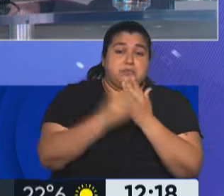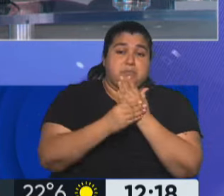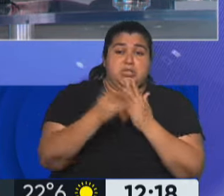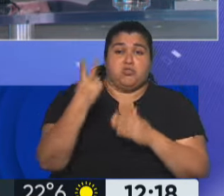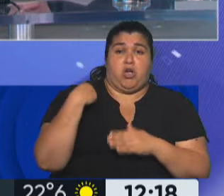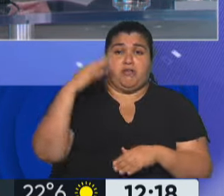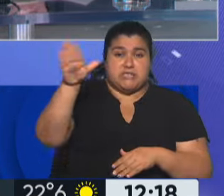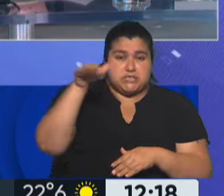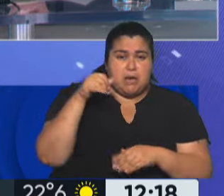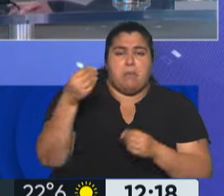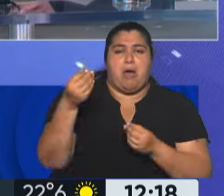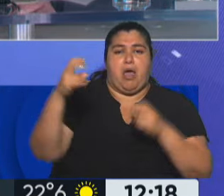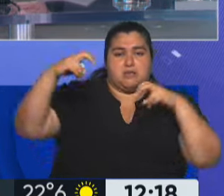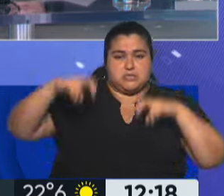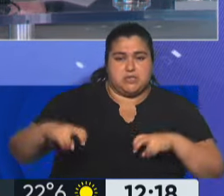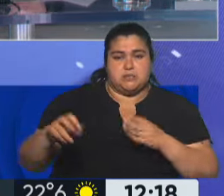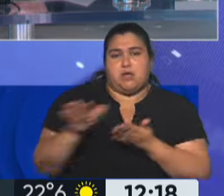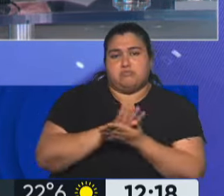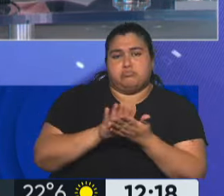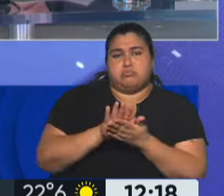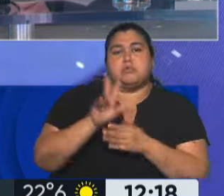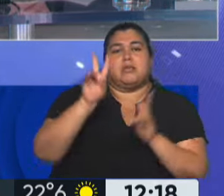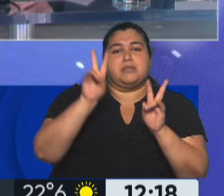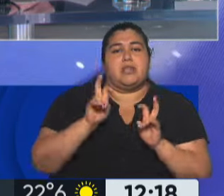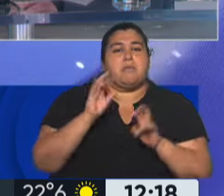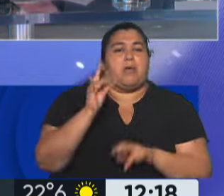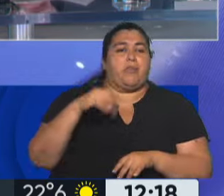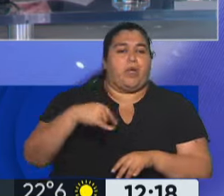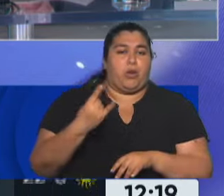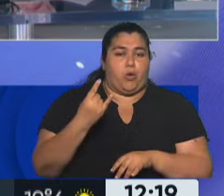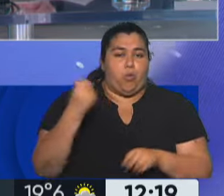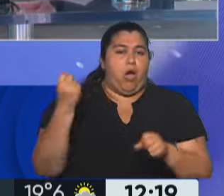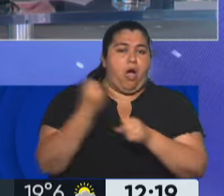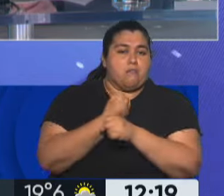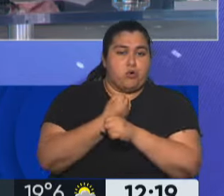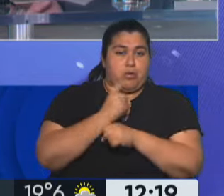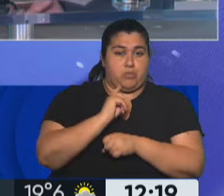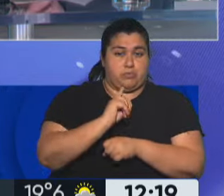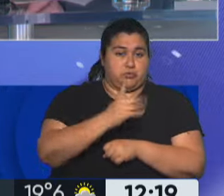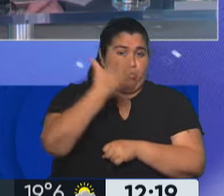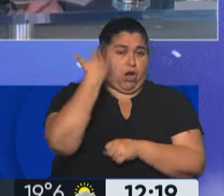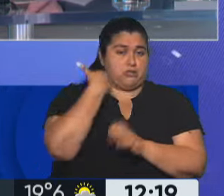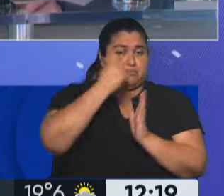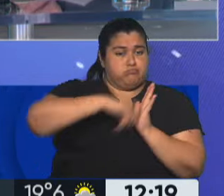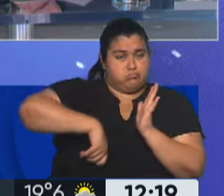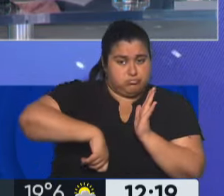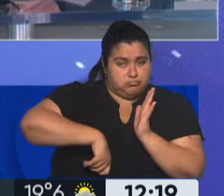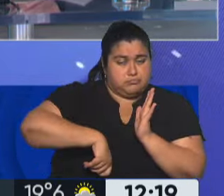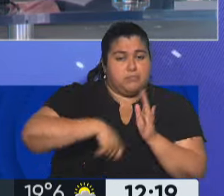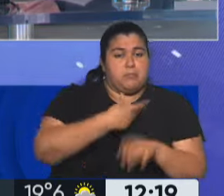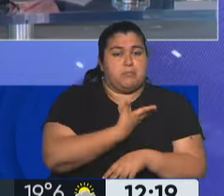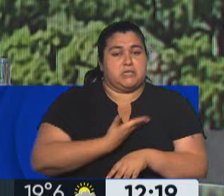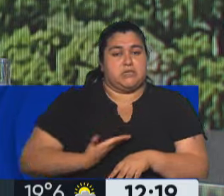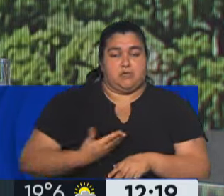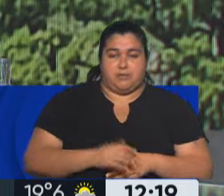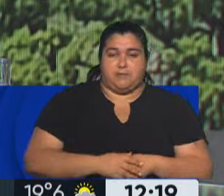y se ponga a discutir el decreto de necesidad y urgencia sancionado por o firmado por el Presidente de